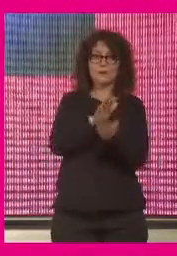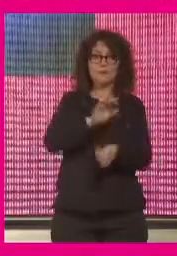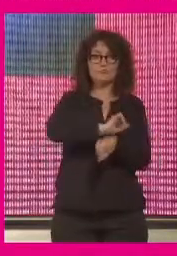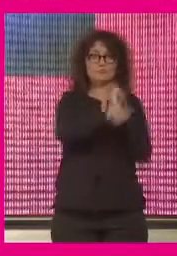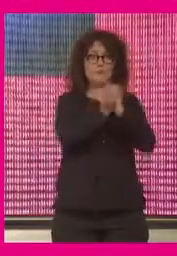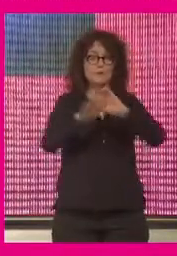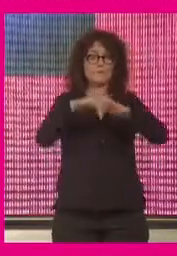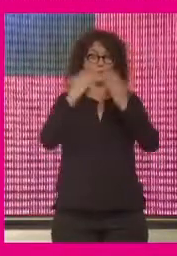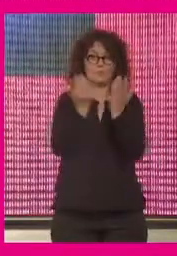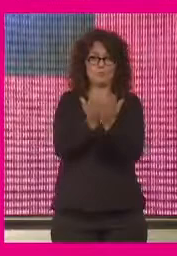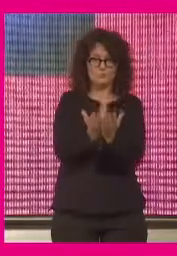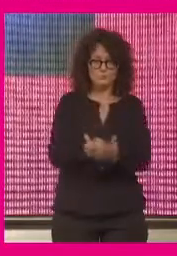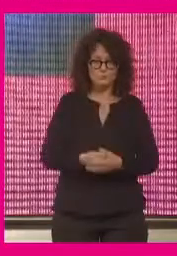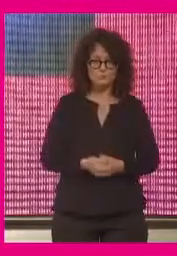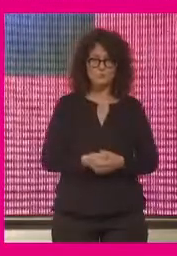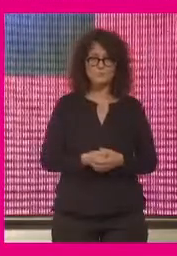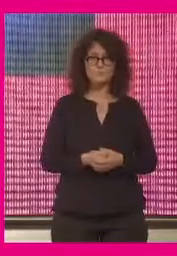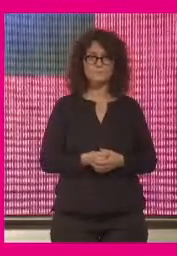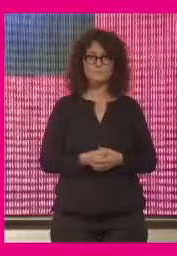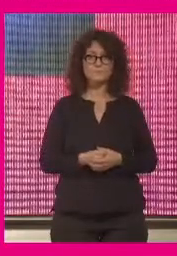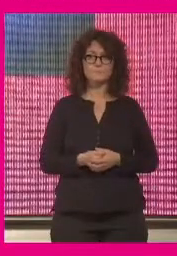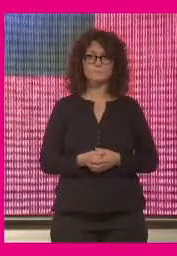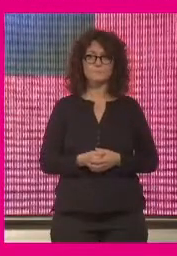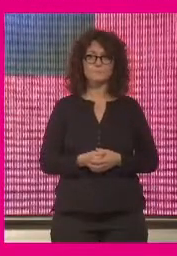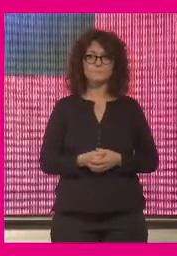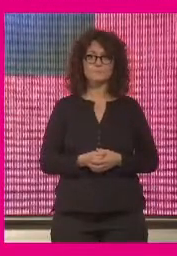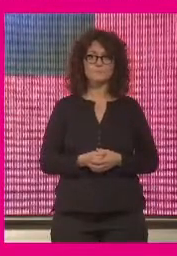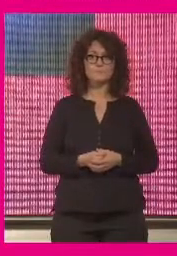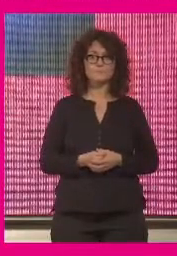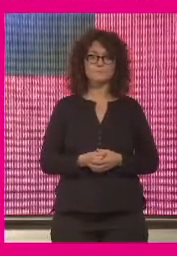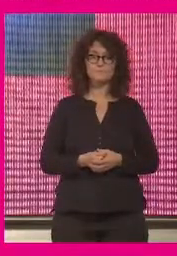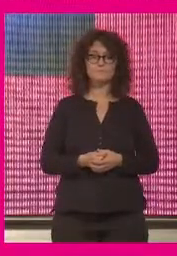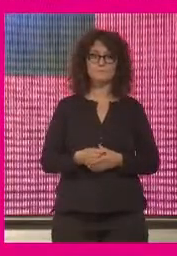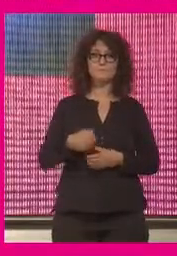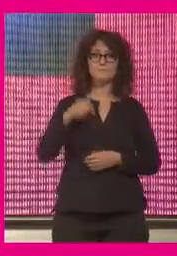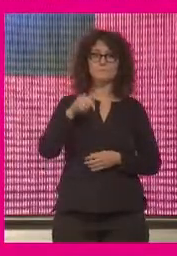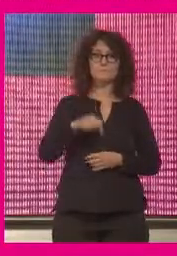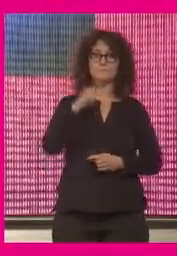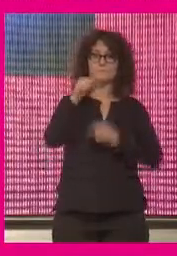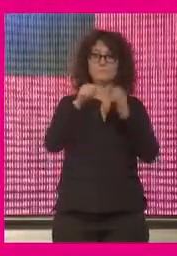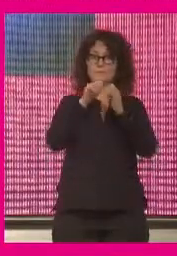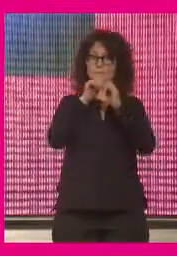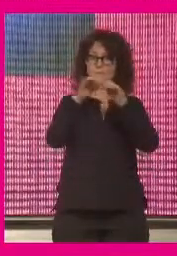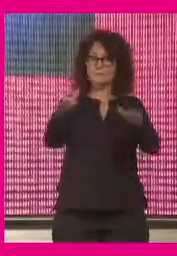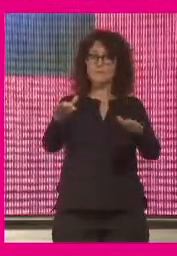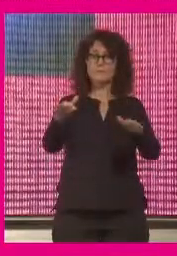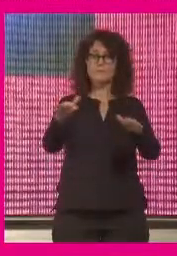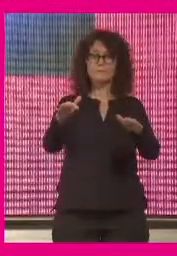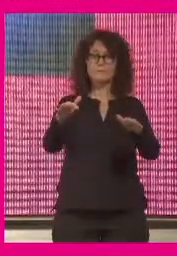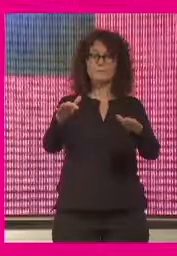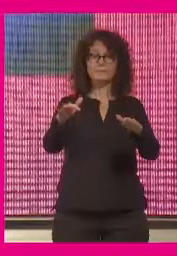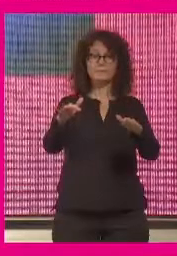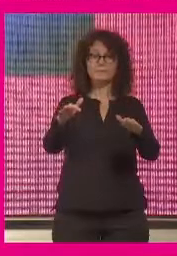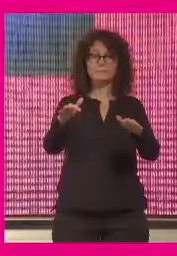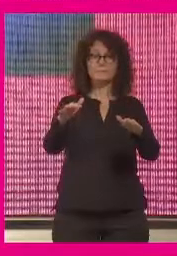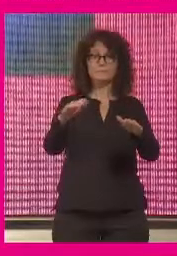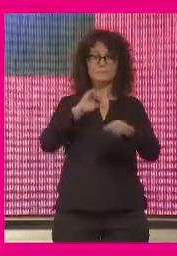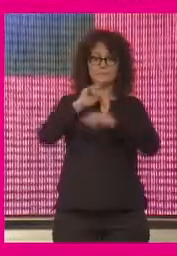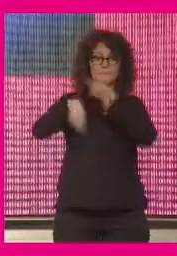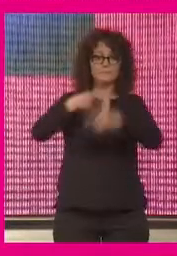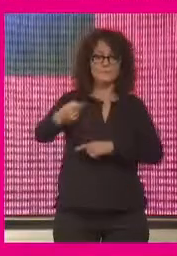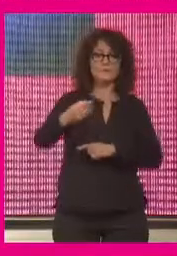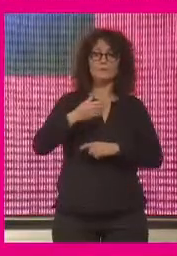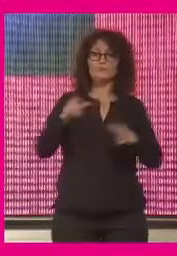nuevo mundo. Yo creo que después de esta pandemia la sociedad está preparada de otra manera